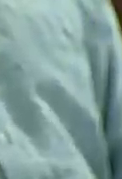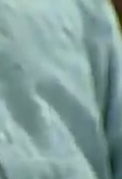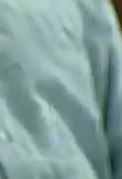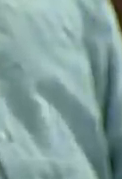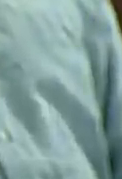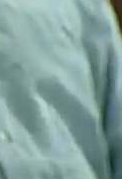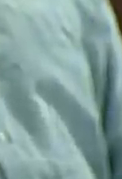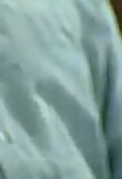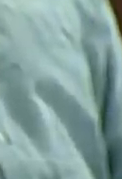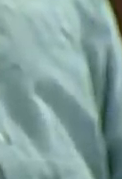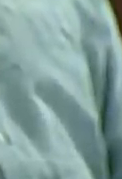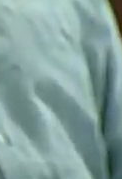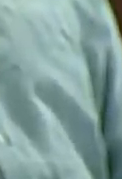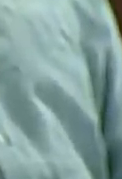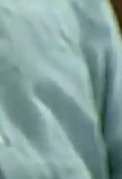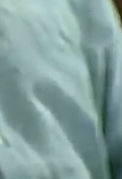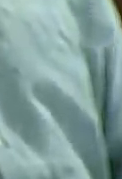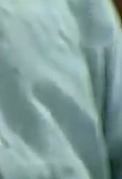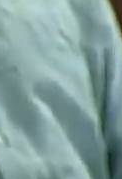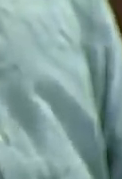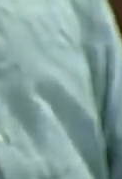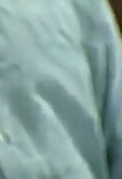esa prueba histórica